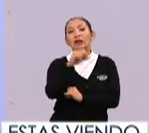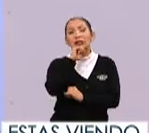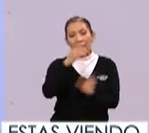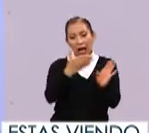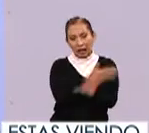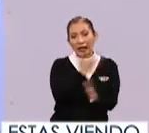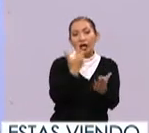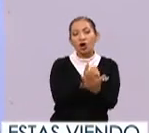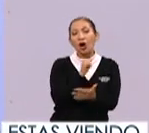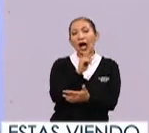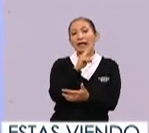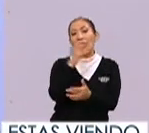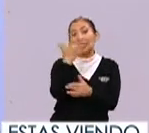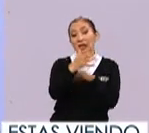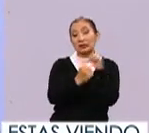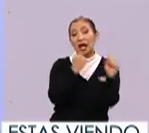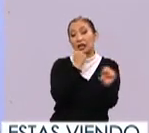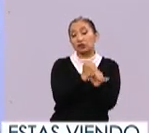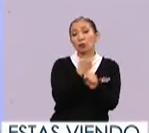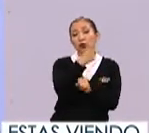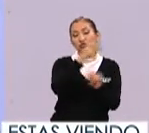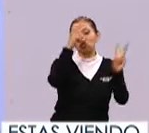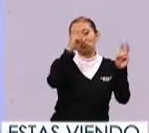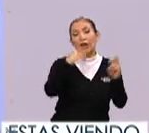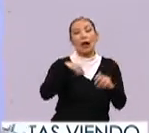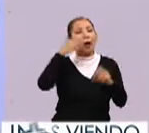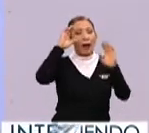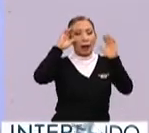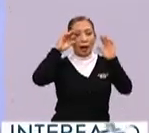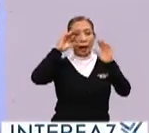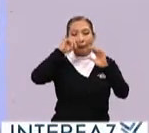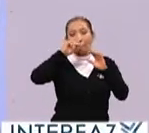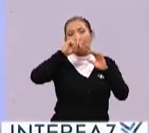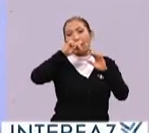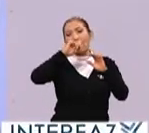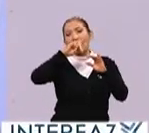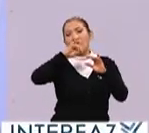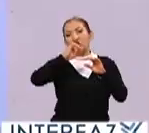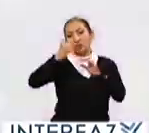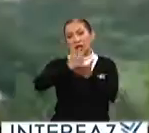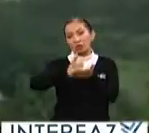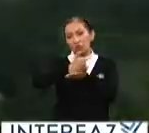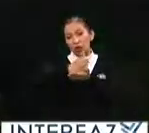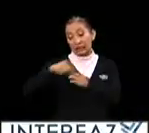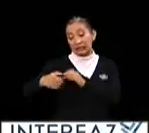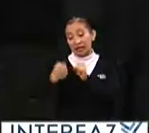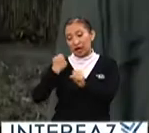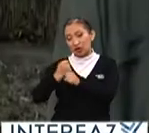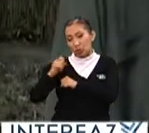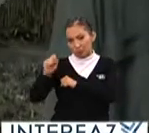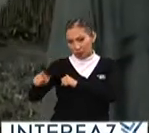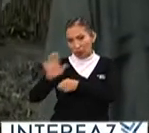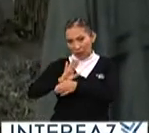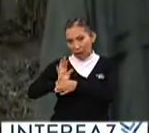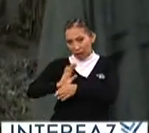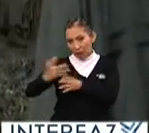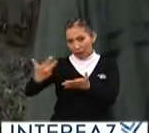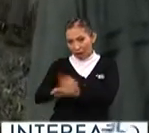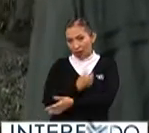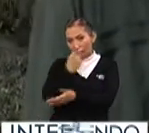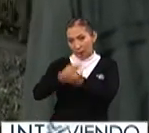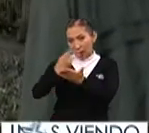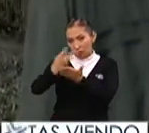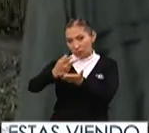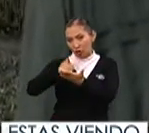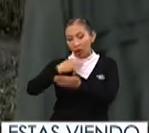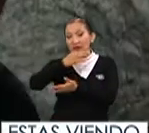Ya había ganado el Ariel hace 10 años por su ópera prima, Párpados Azules. Ha sido, también ganó este año justo con esta película, el premio